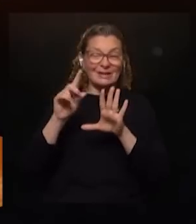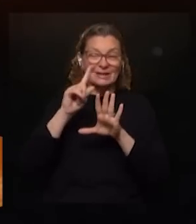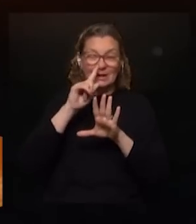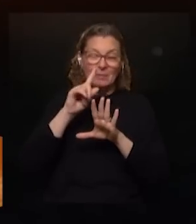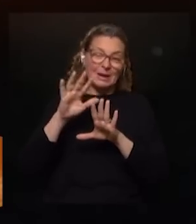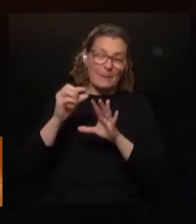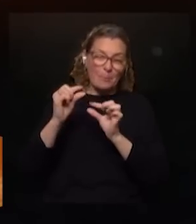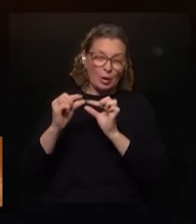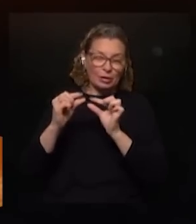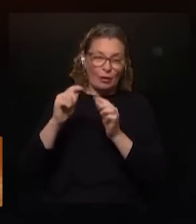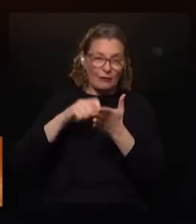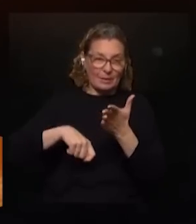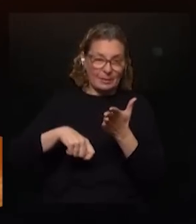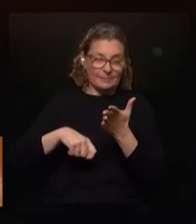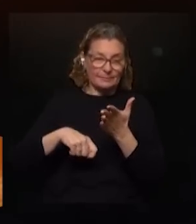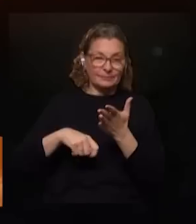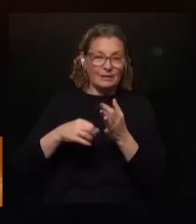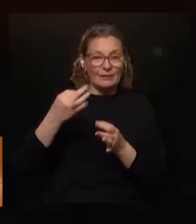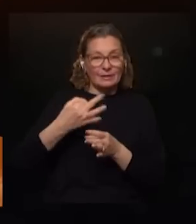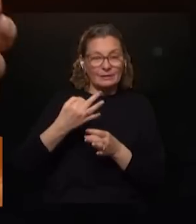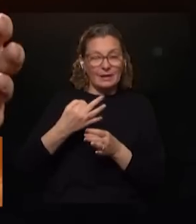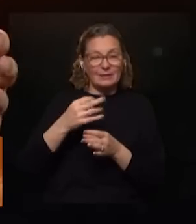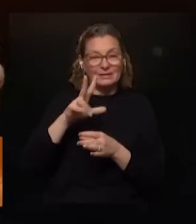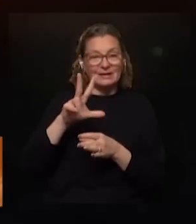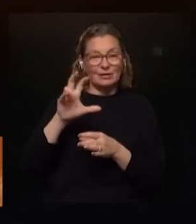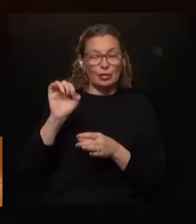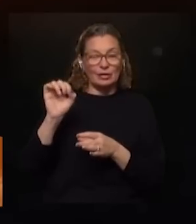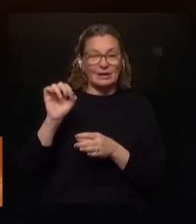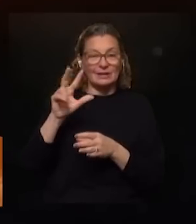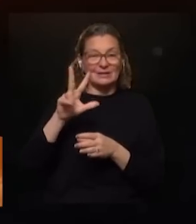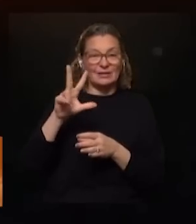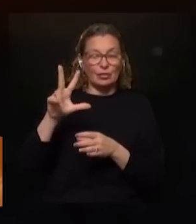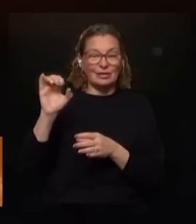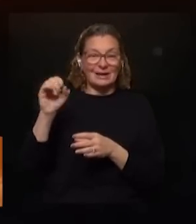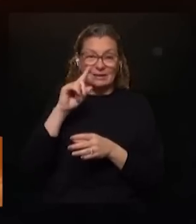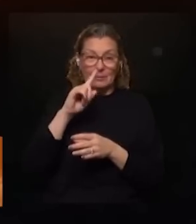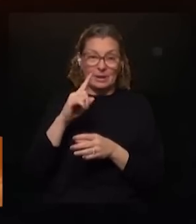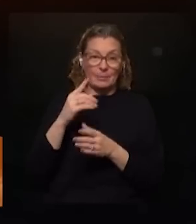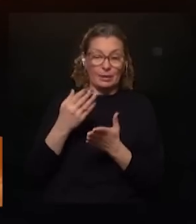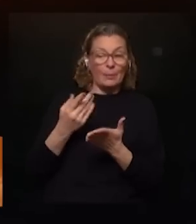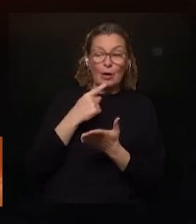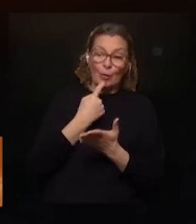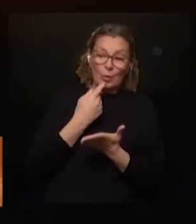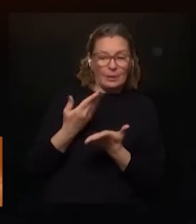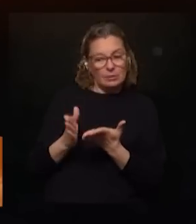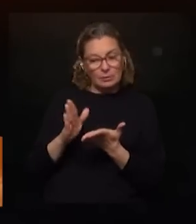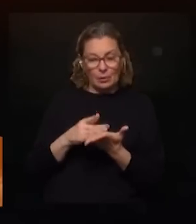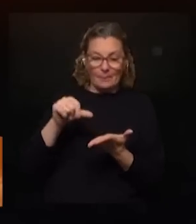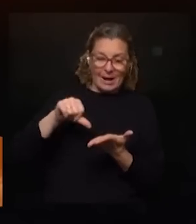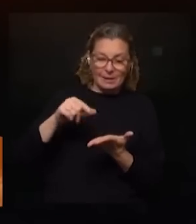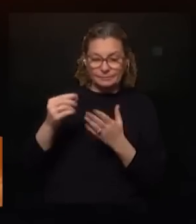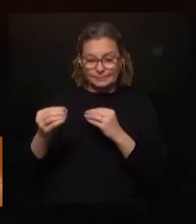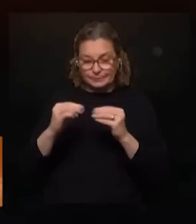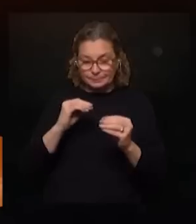firmas en realidad unos 330.000 para que haya un margen de descarte por si está todo bien